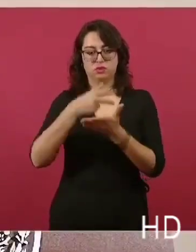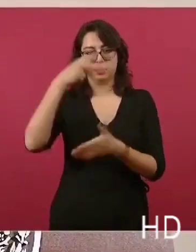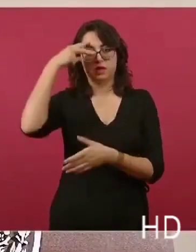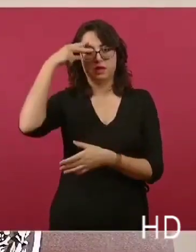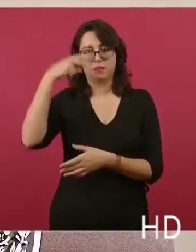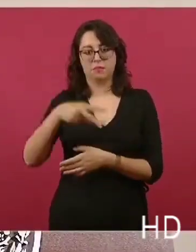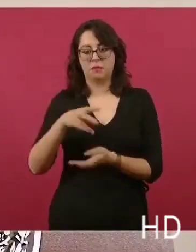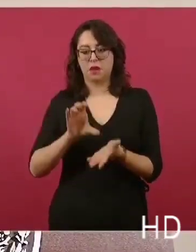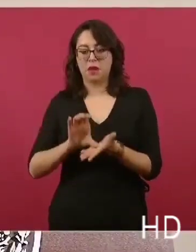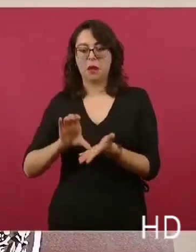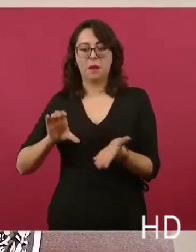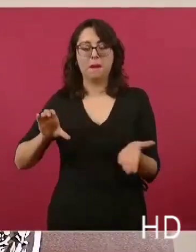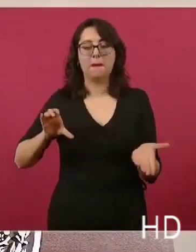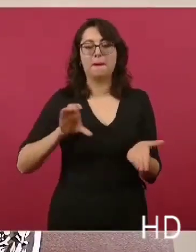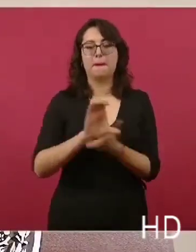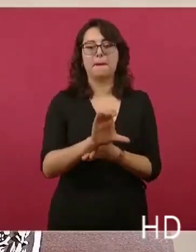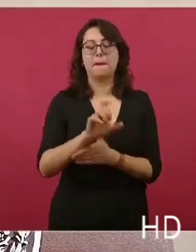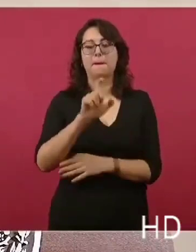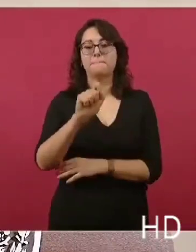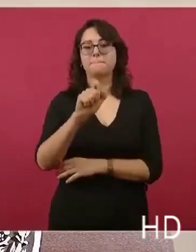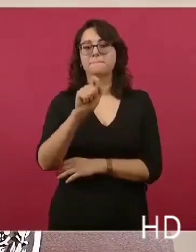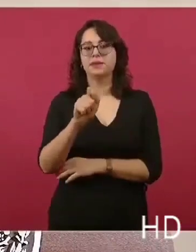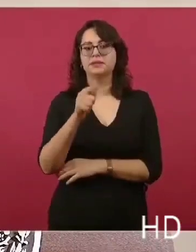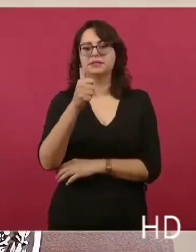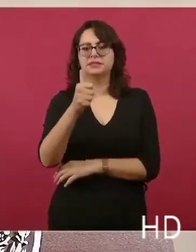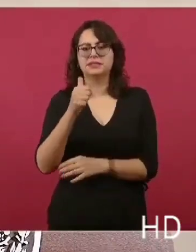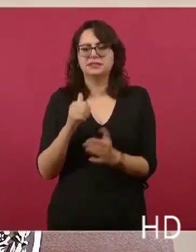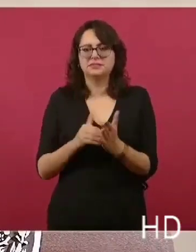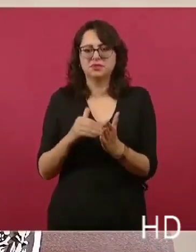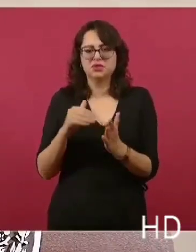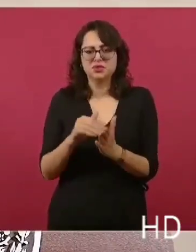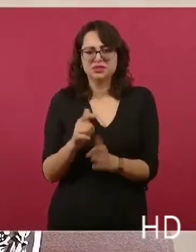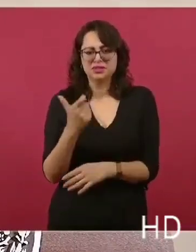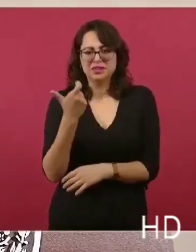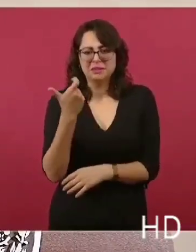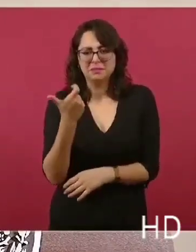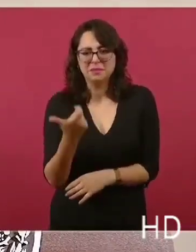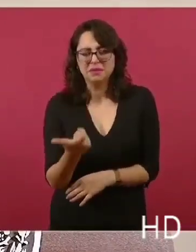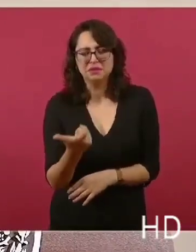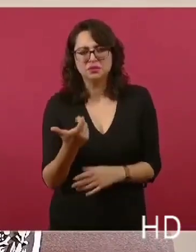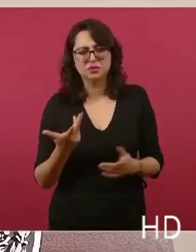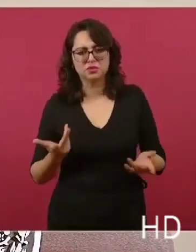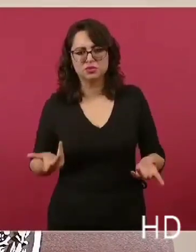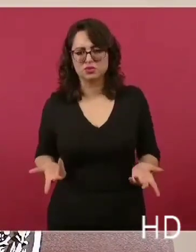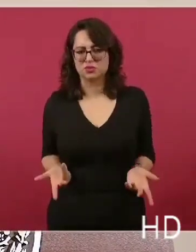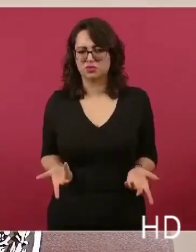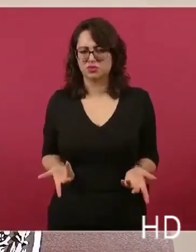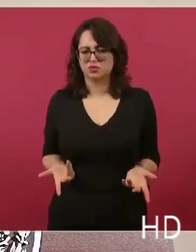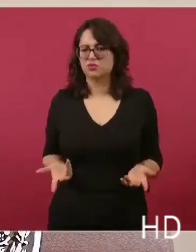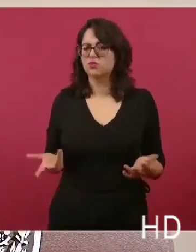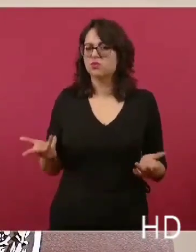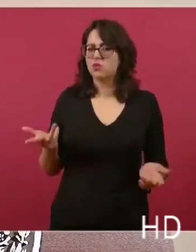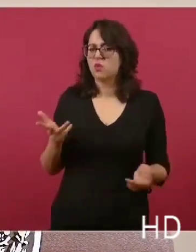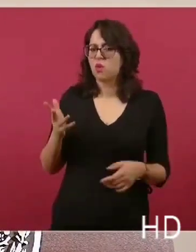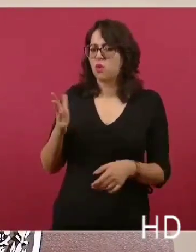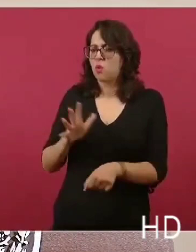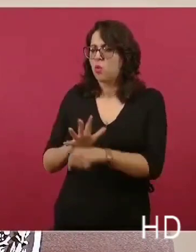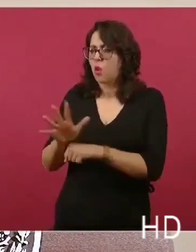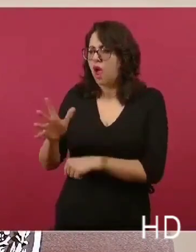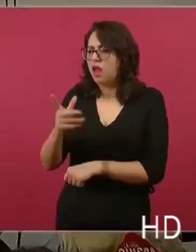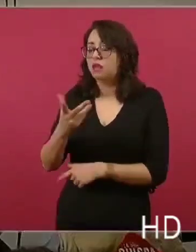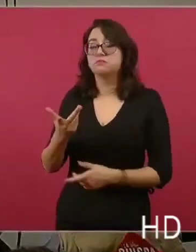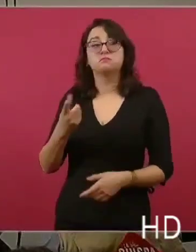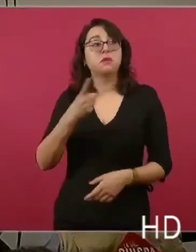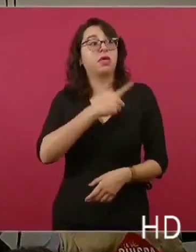26 millones de un supuesto adeudo que tenía con ellos, pero no hay papeles, nunca hubo adeudo,